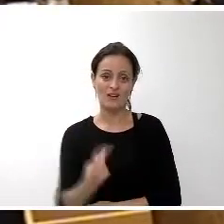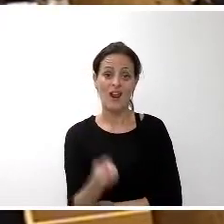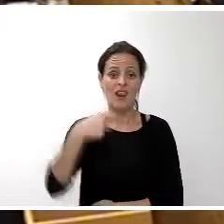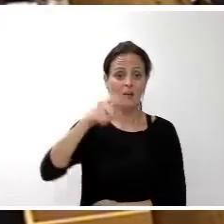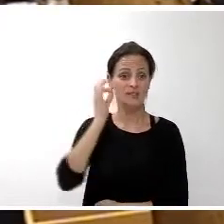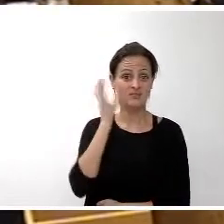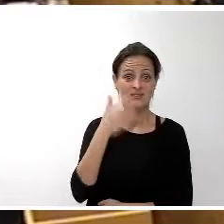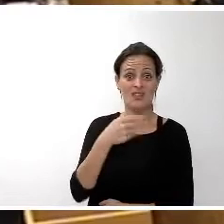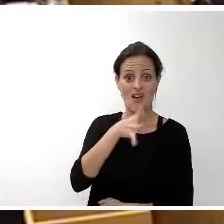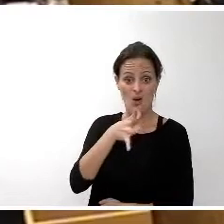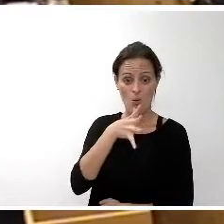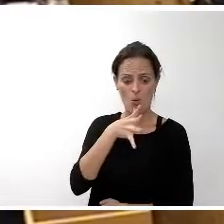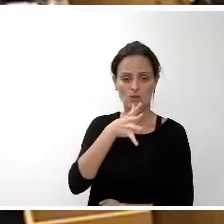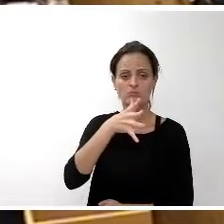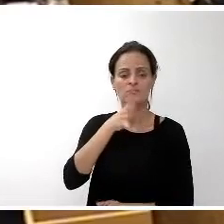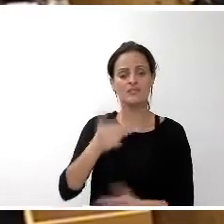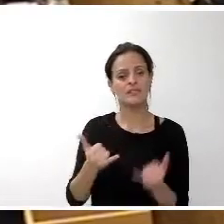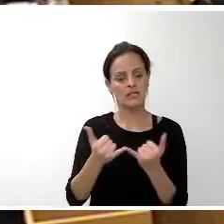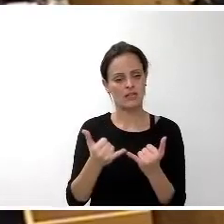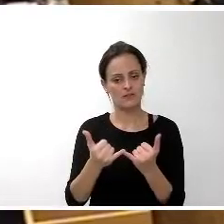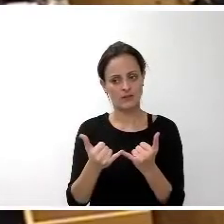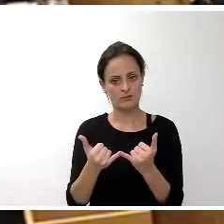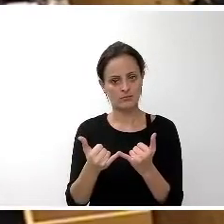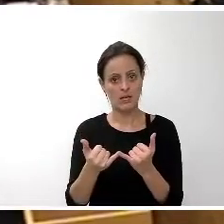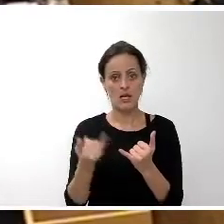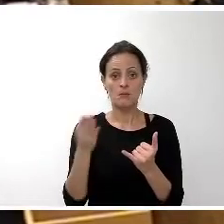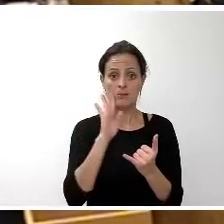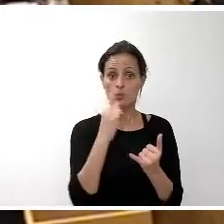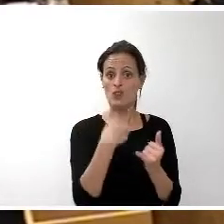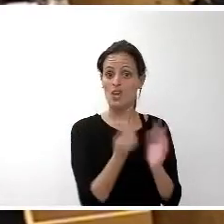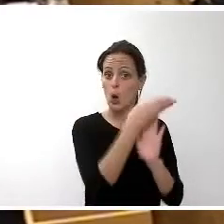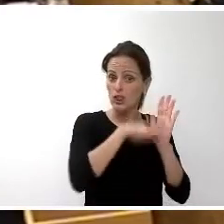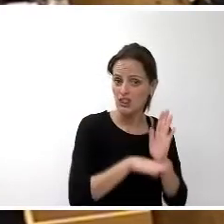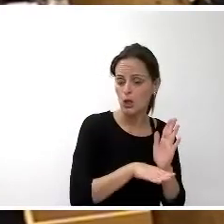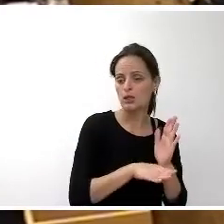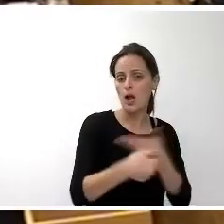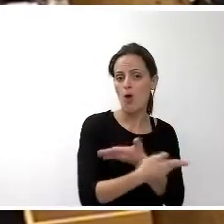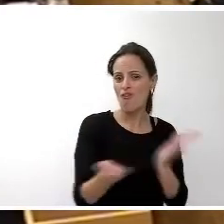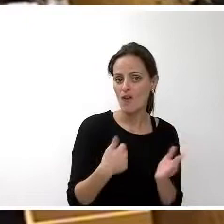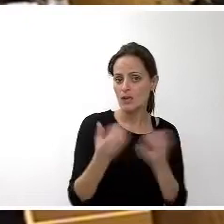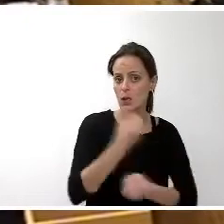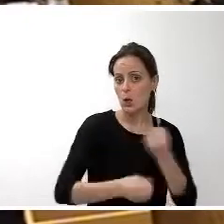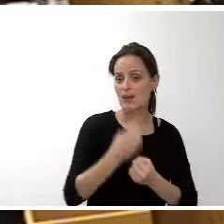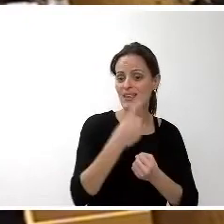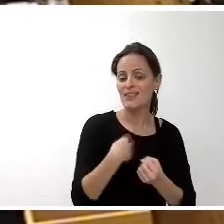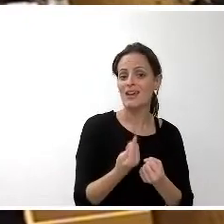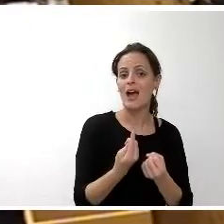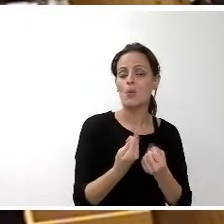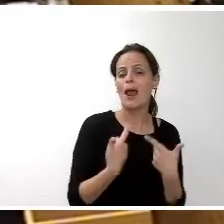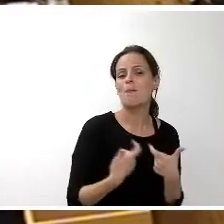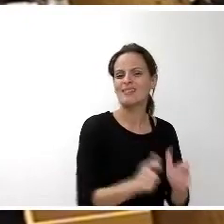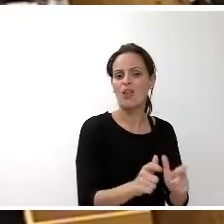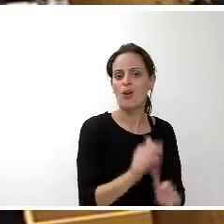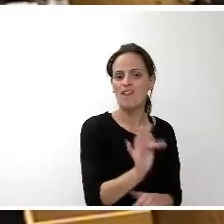Insular de Agua de Tenerife, dentro de las condiciones que ponía en la oferta económica, establecía en el apartado F que la